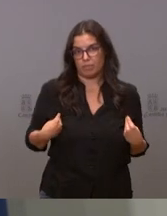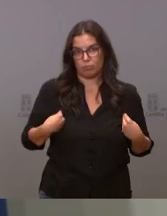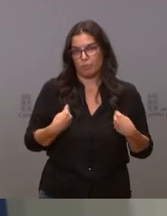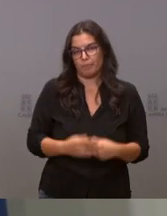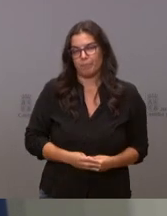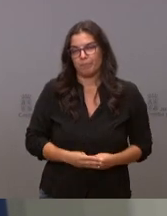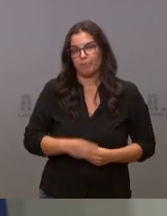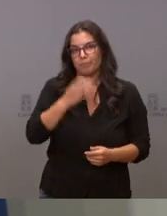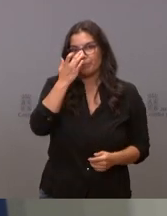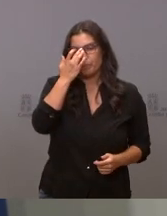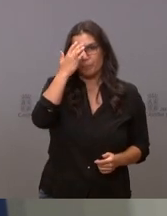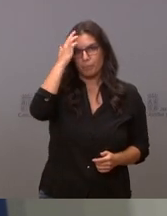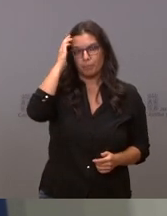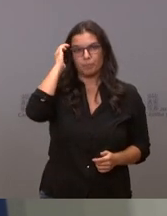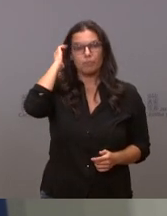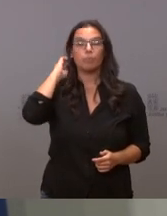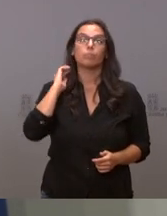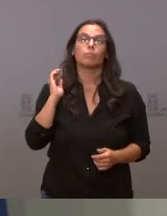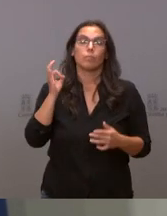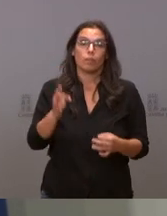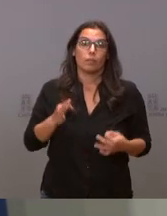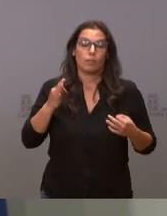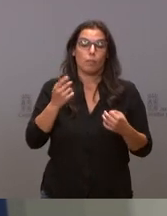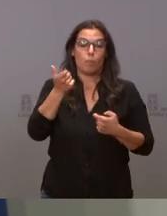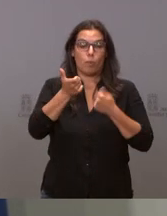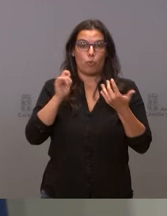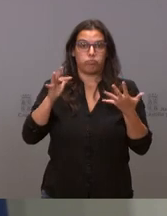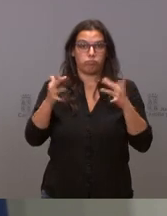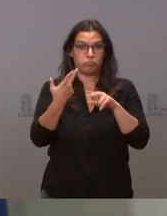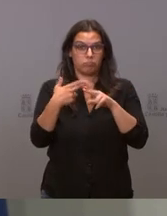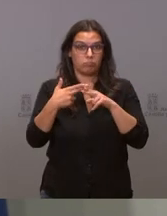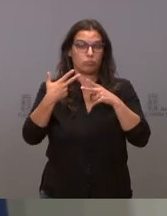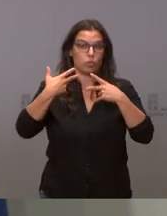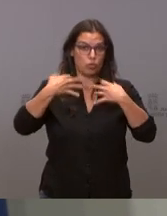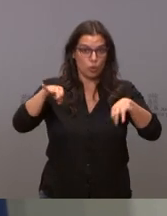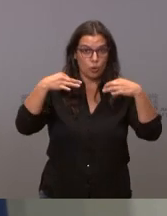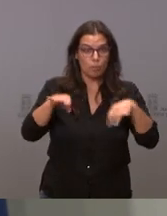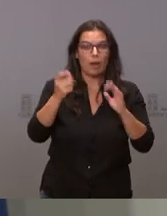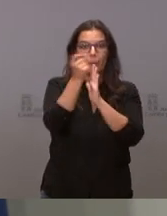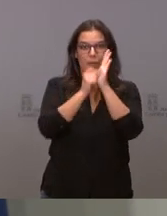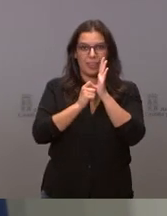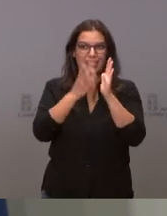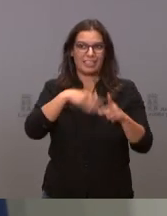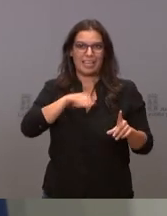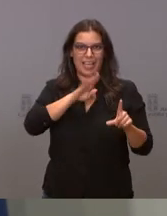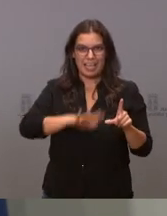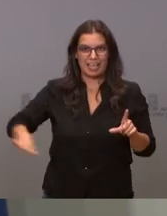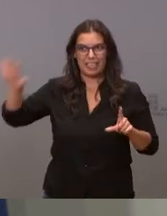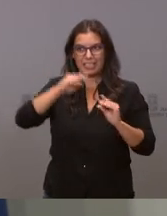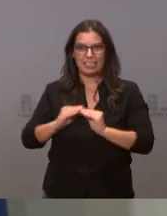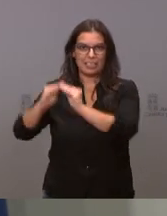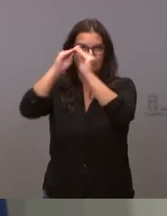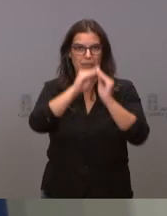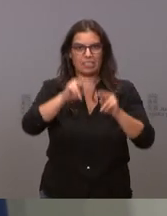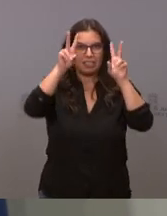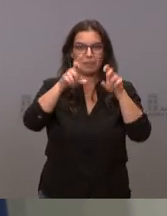procuramos que la actividad vuelva a lo normal pero el conjunto de medidas que están establecidas para todo el país sobre distancia de seguridad uso de